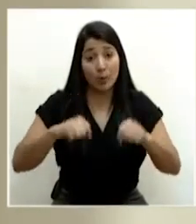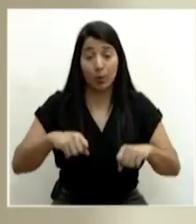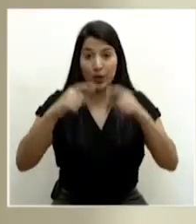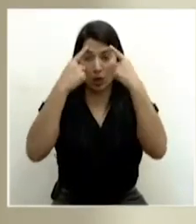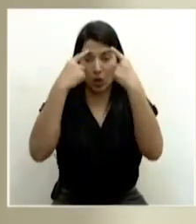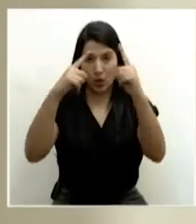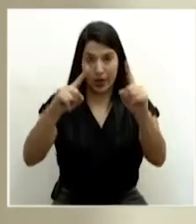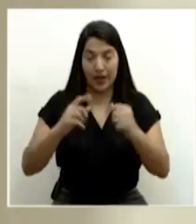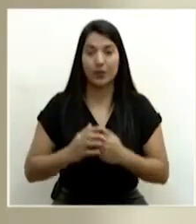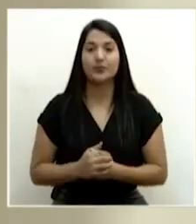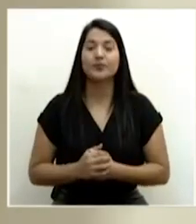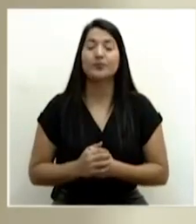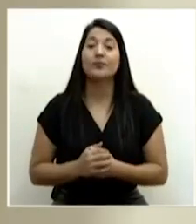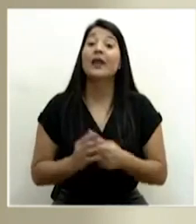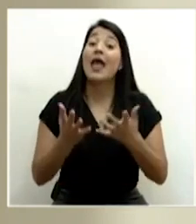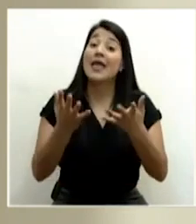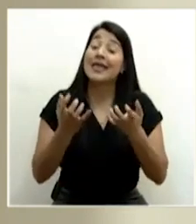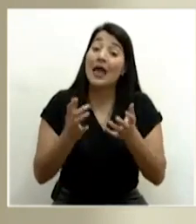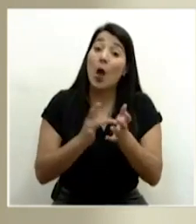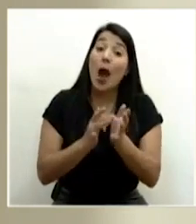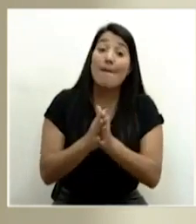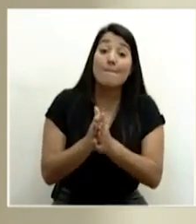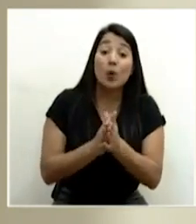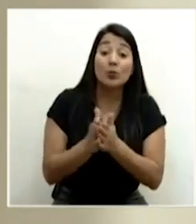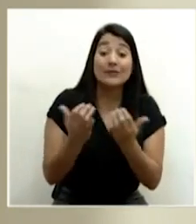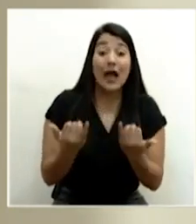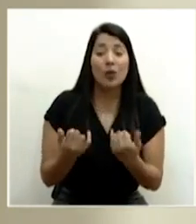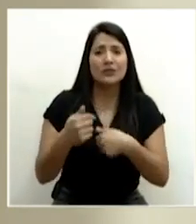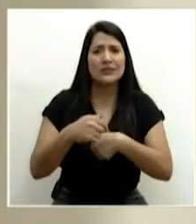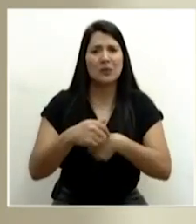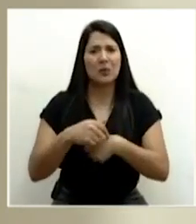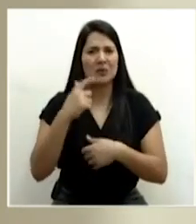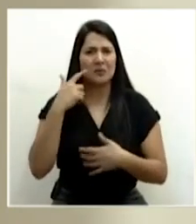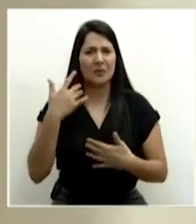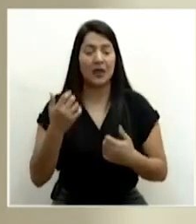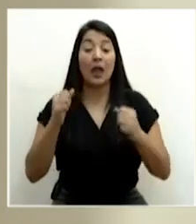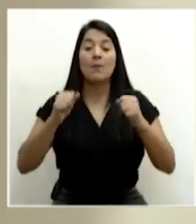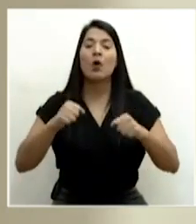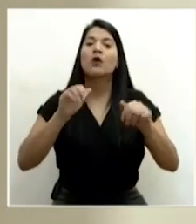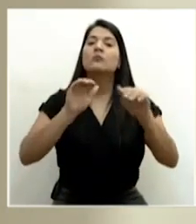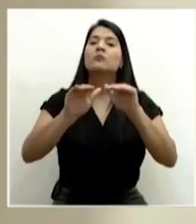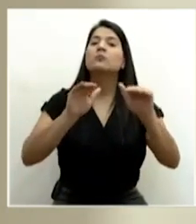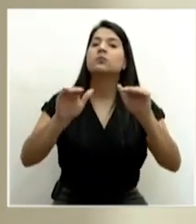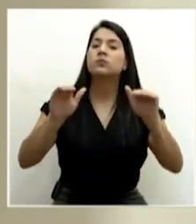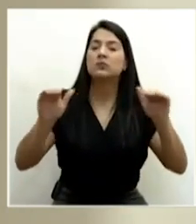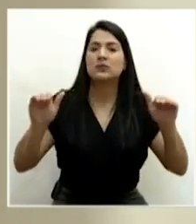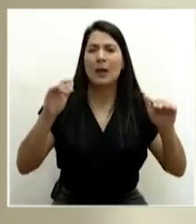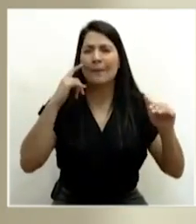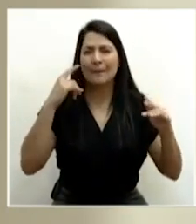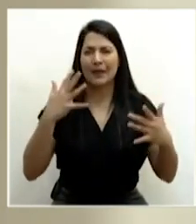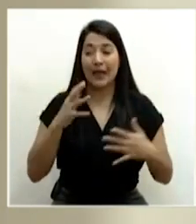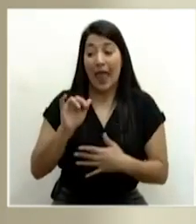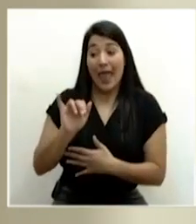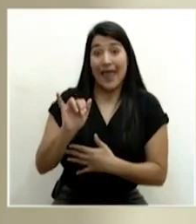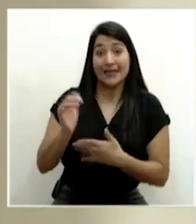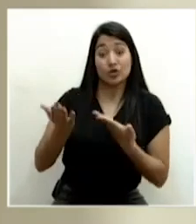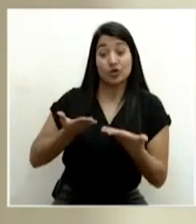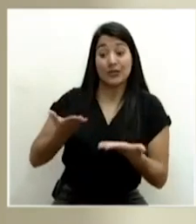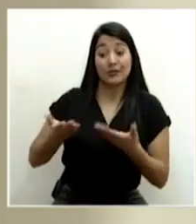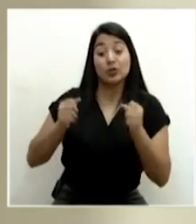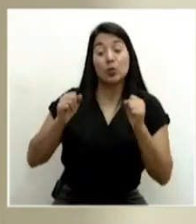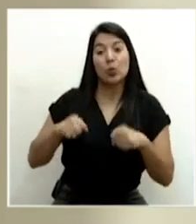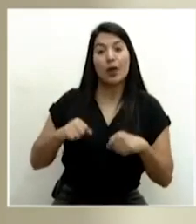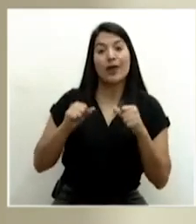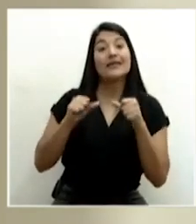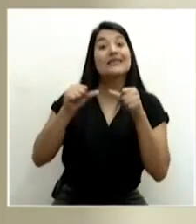Y quiero aprovechar este espacio para hacer un llamado de que para que estos servicios continúen,